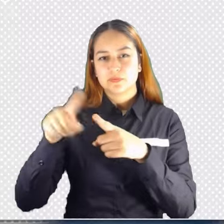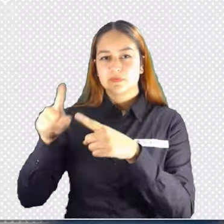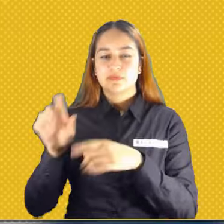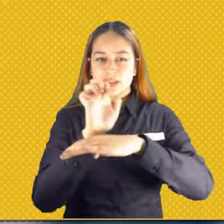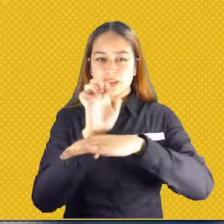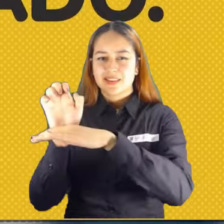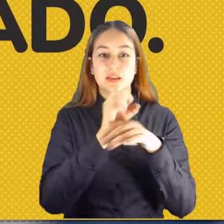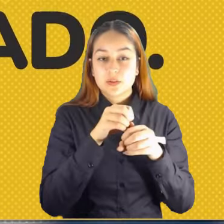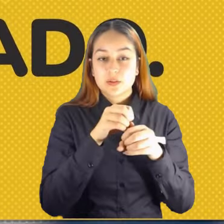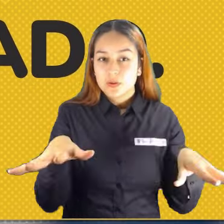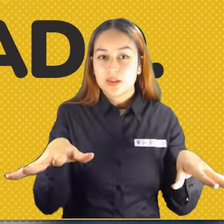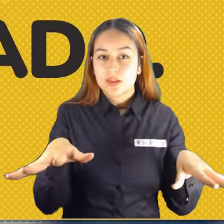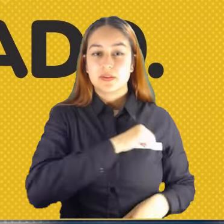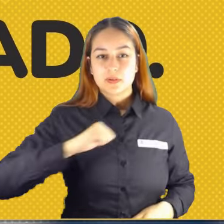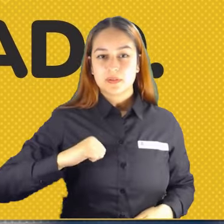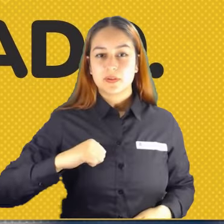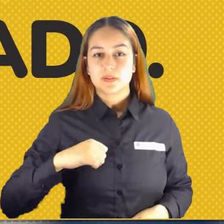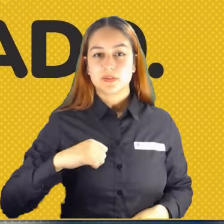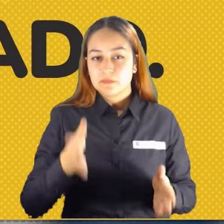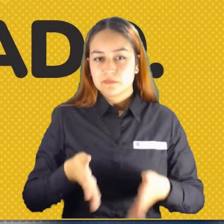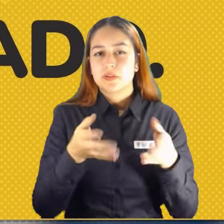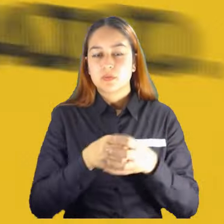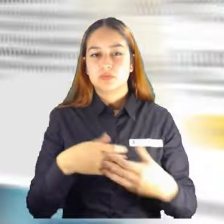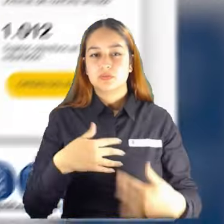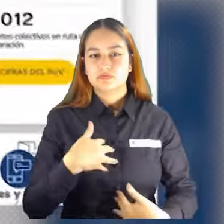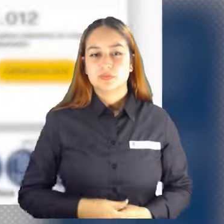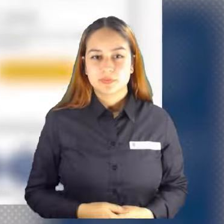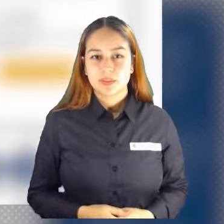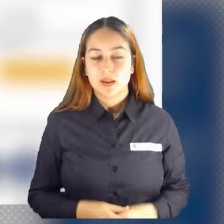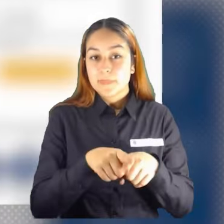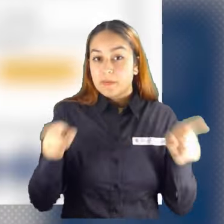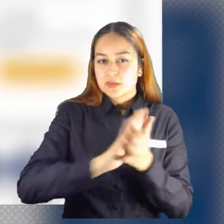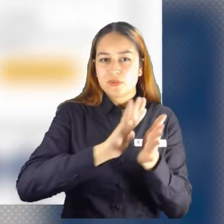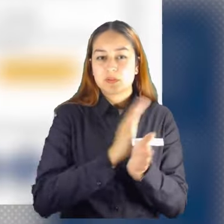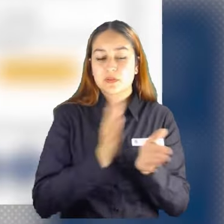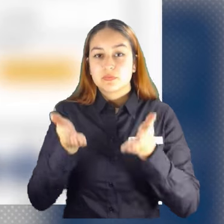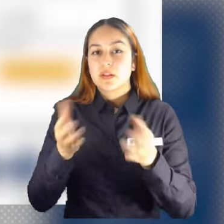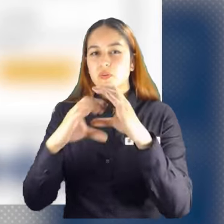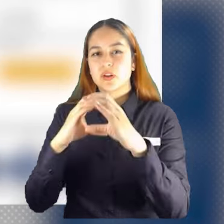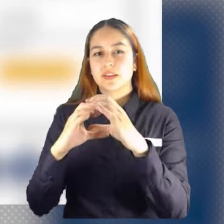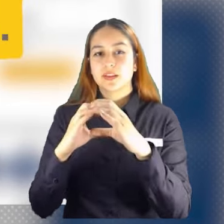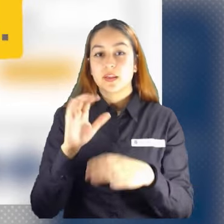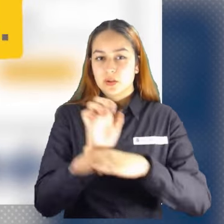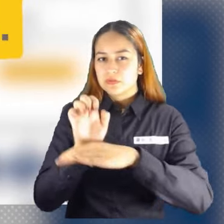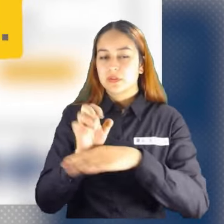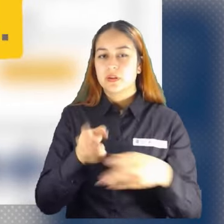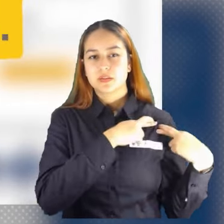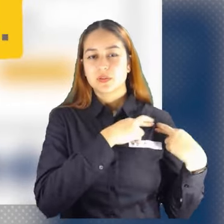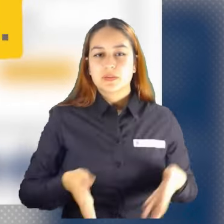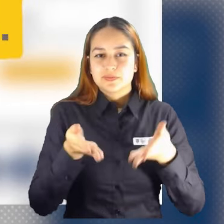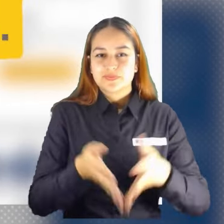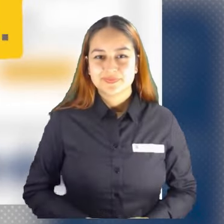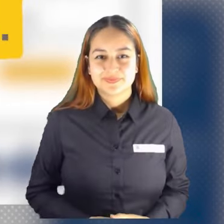públicas y privadas tienen para las víctimas del conflicto armado. Para más información, comunícate con la entidad que hace la oferta que te